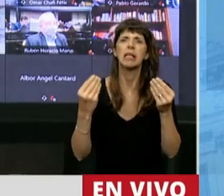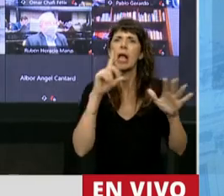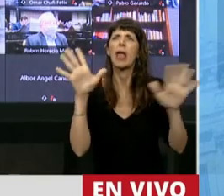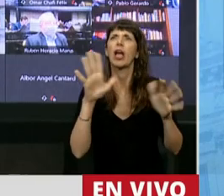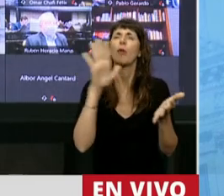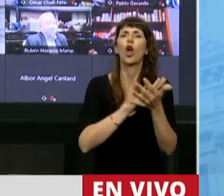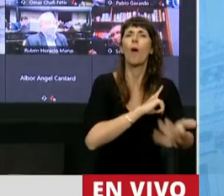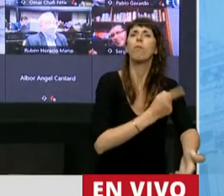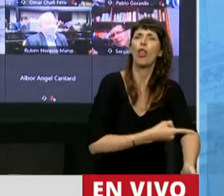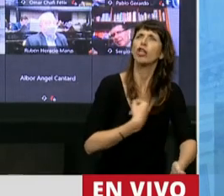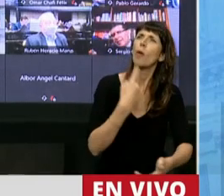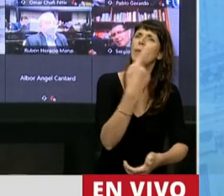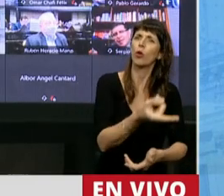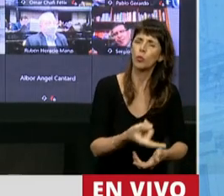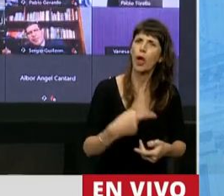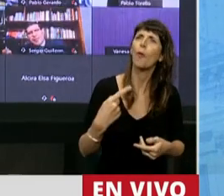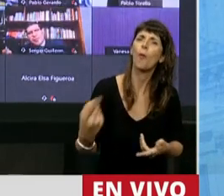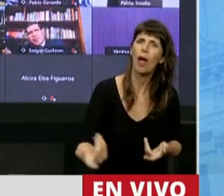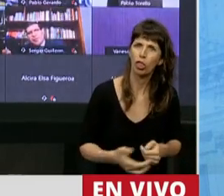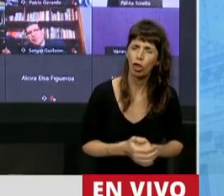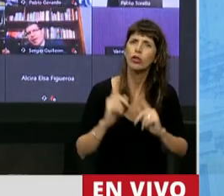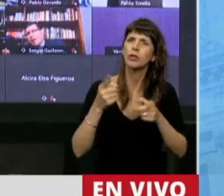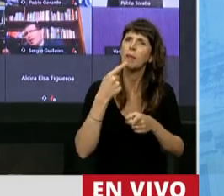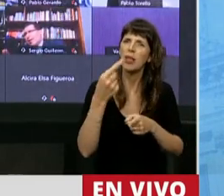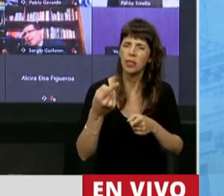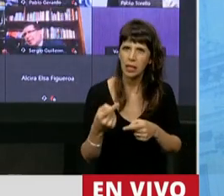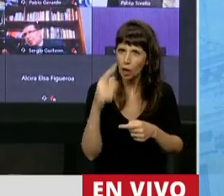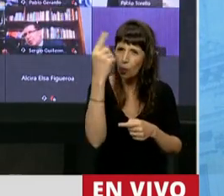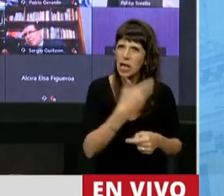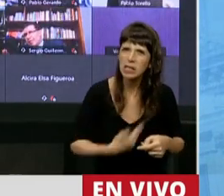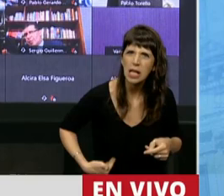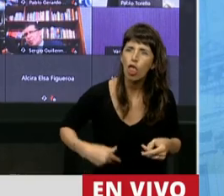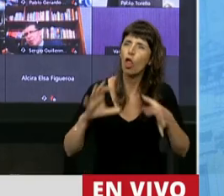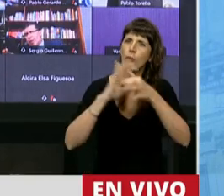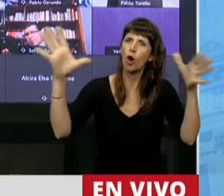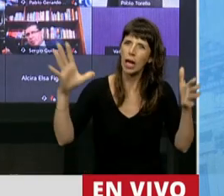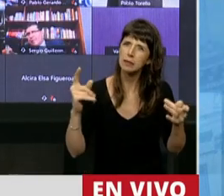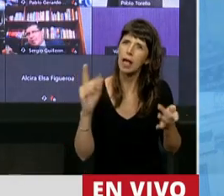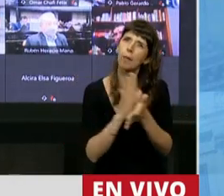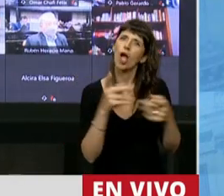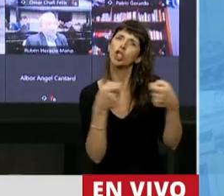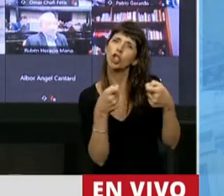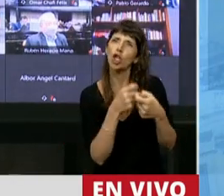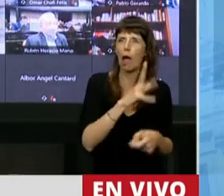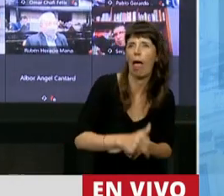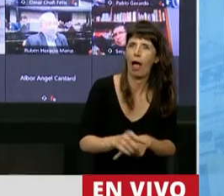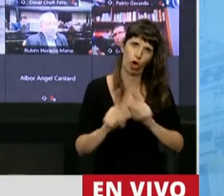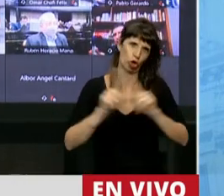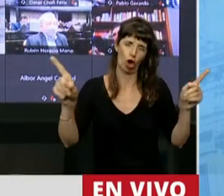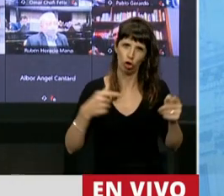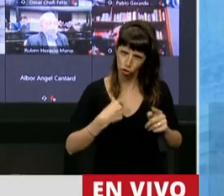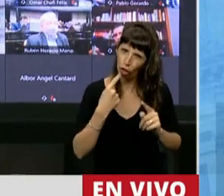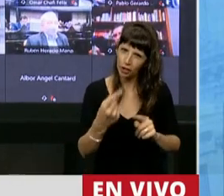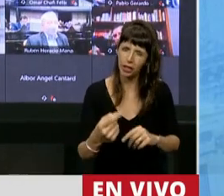Dije en este Parlamento que el Estado democrático no puede ser un Estado delincuente. Dije en este